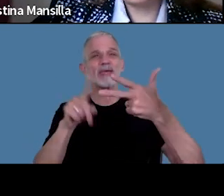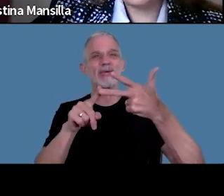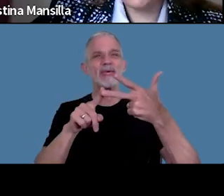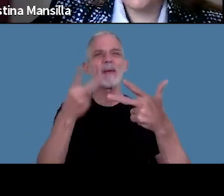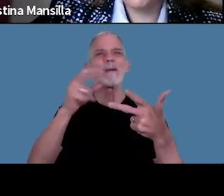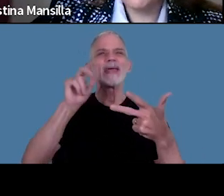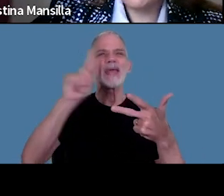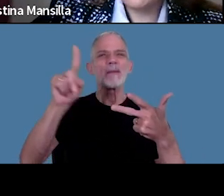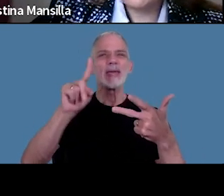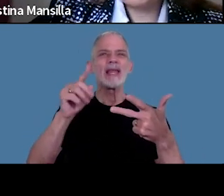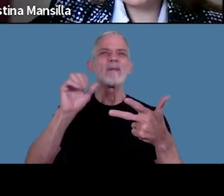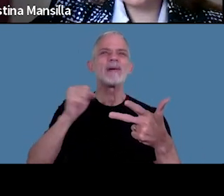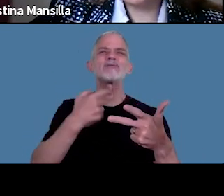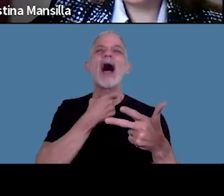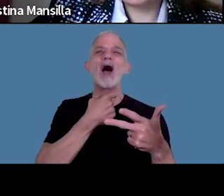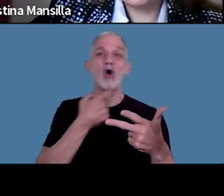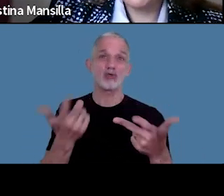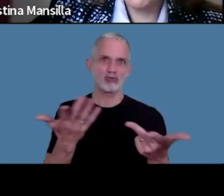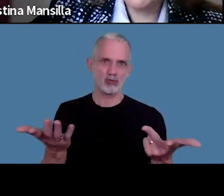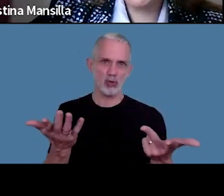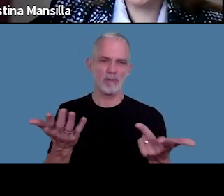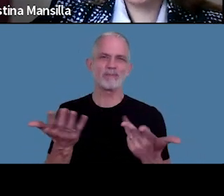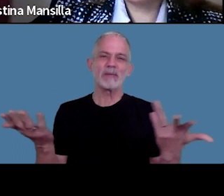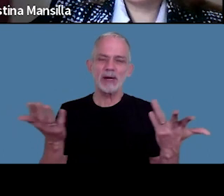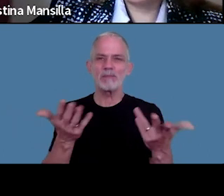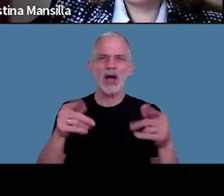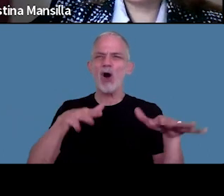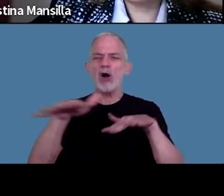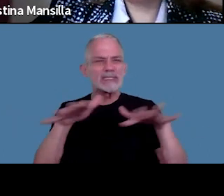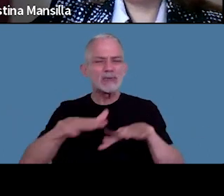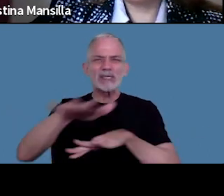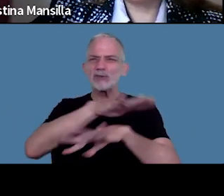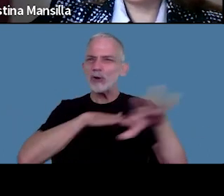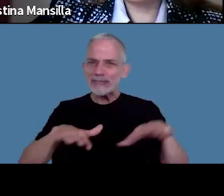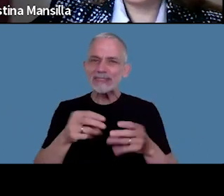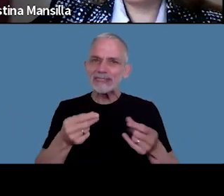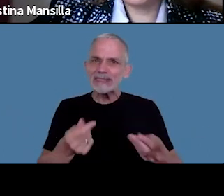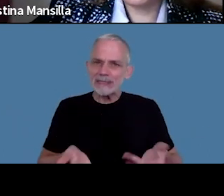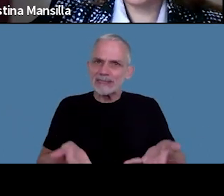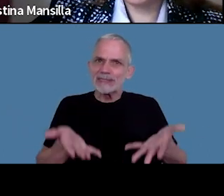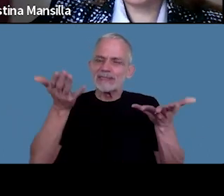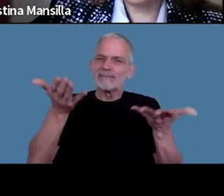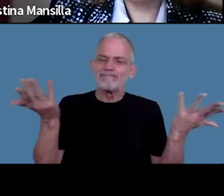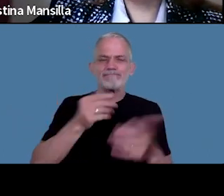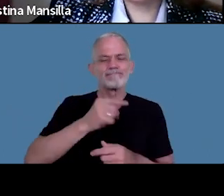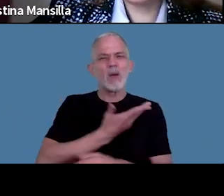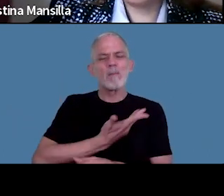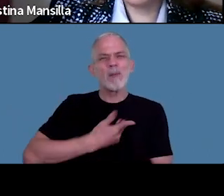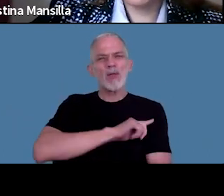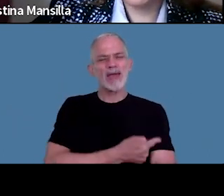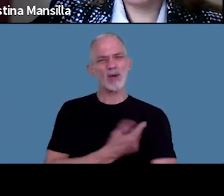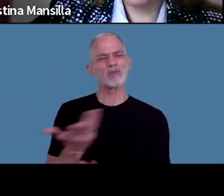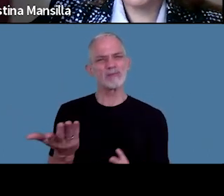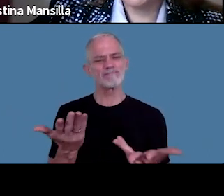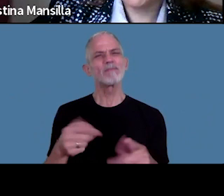.000 en agosto pero frente al contexto es que entiende el Poder Ejecutivo se